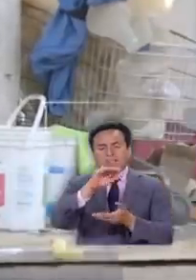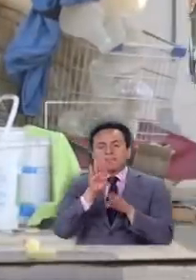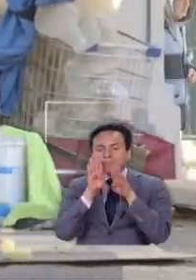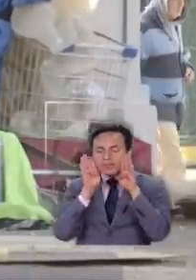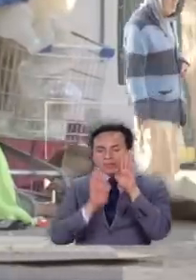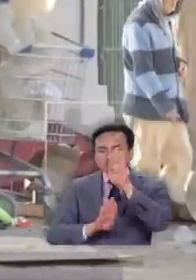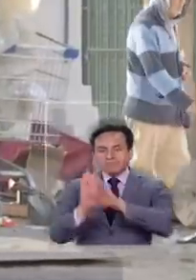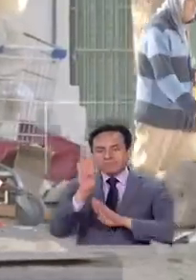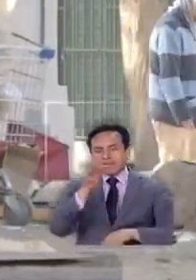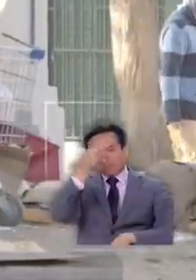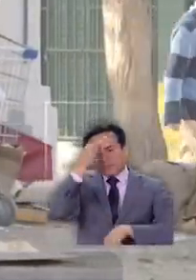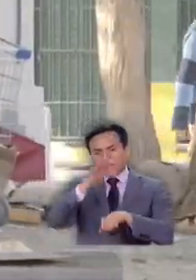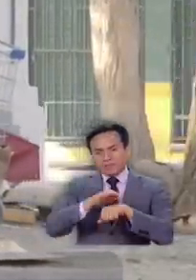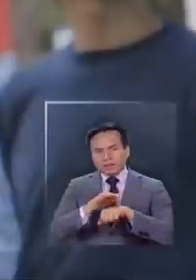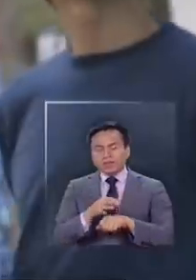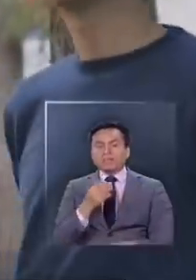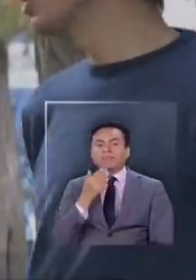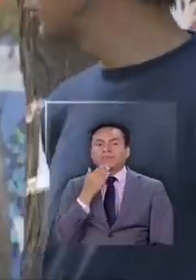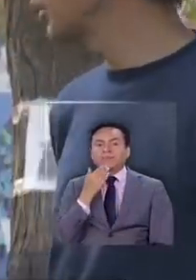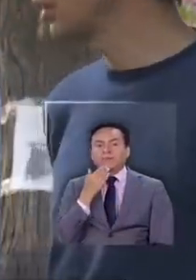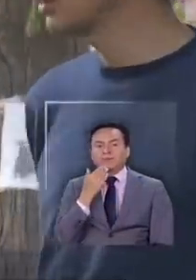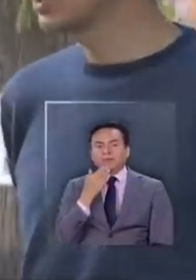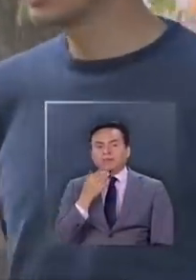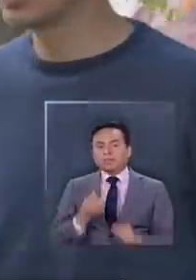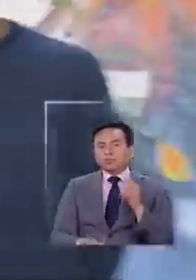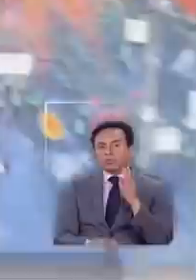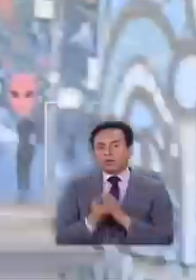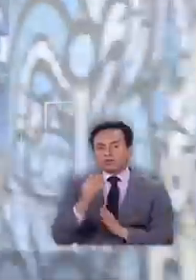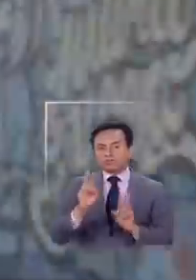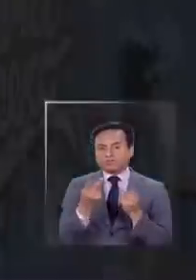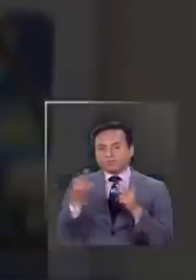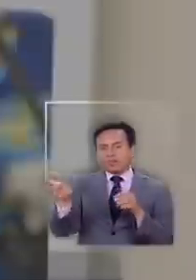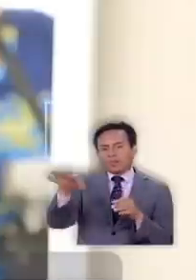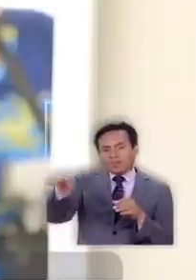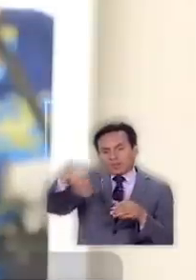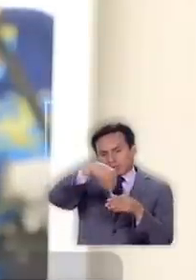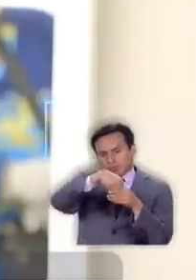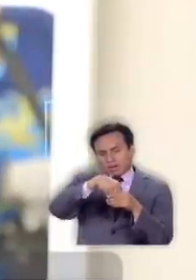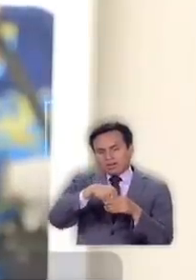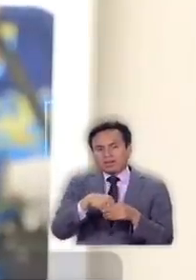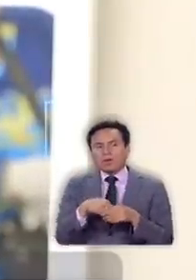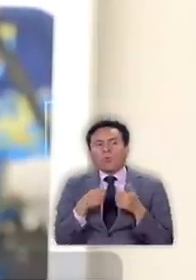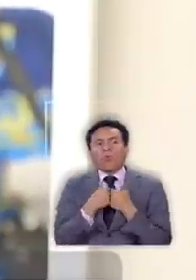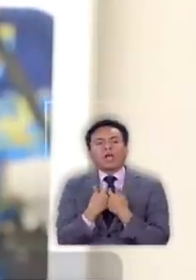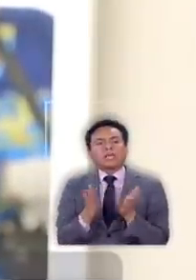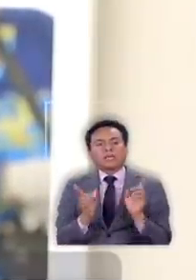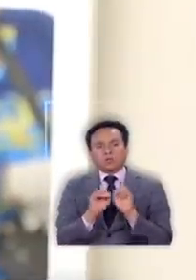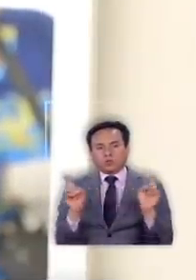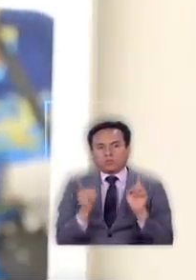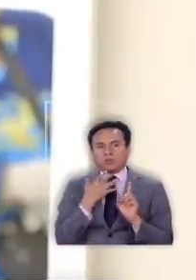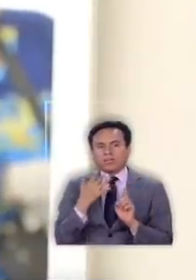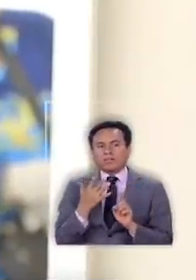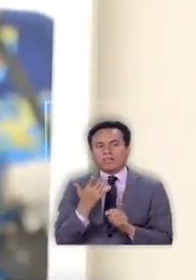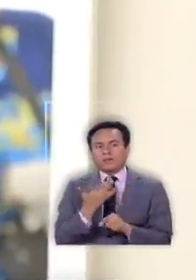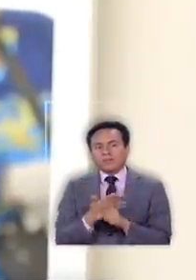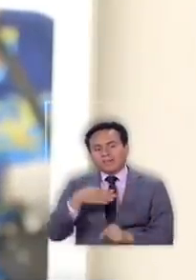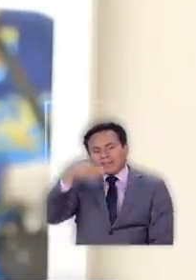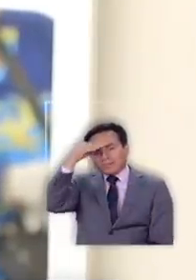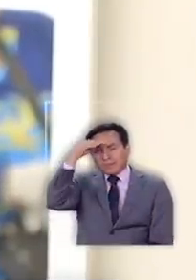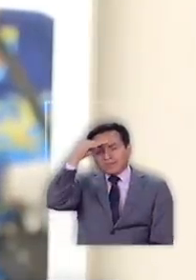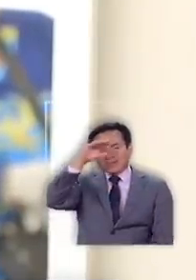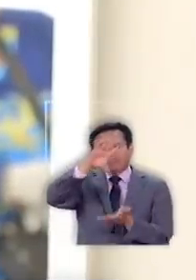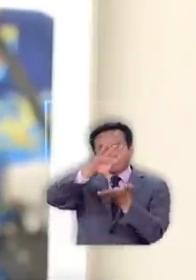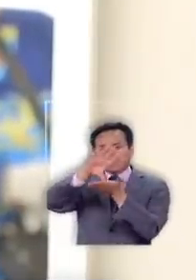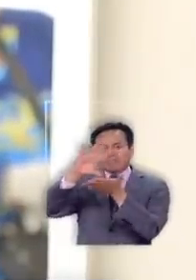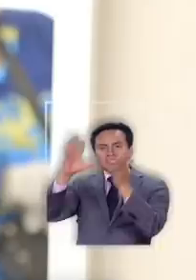frente a la enfermedad también nuevos albergues este no es cualquier albergue y es por eso que tomando también la experiencia de